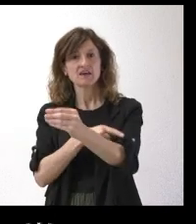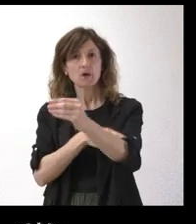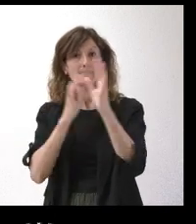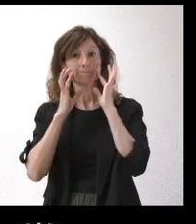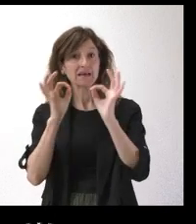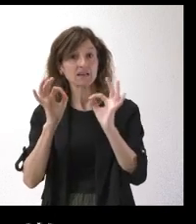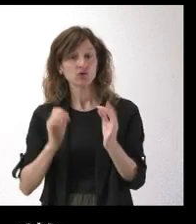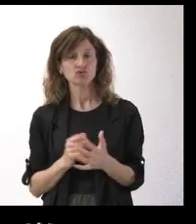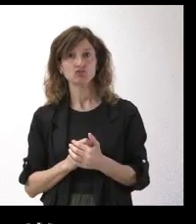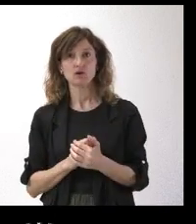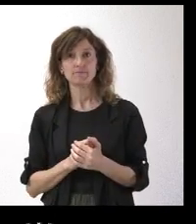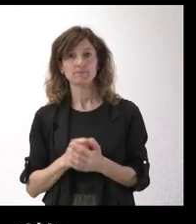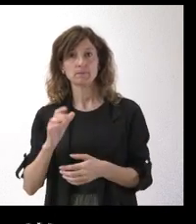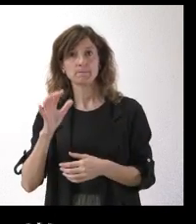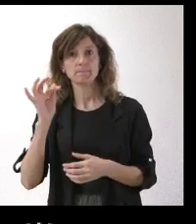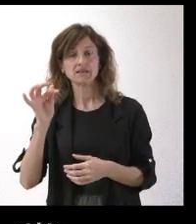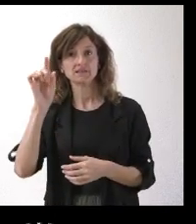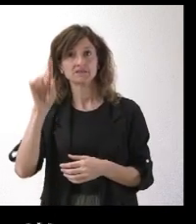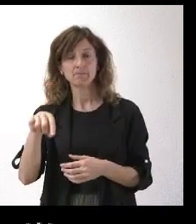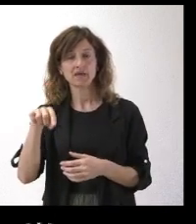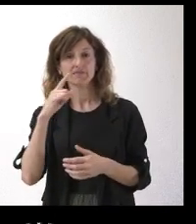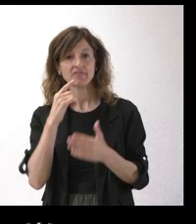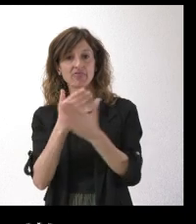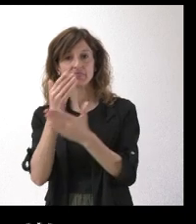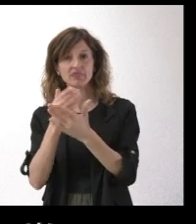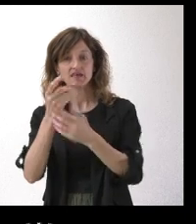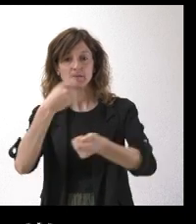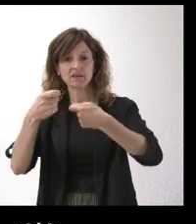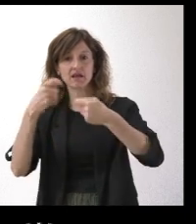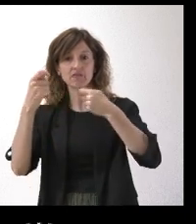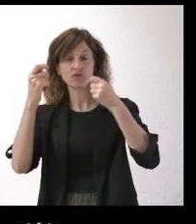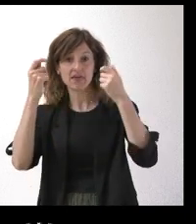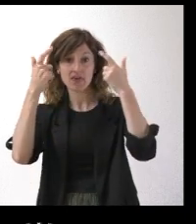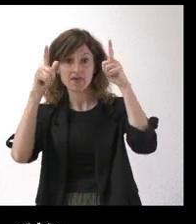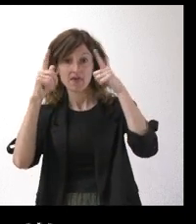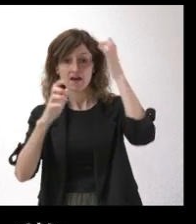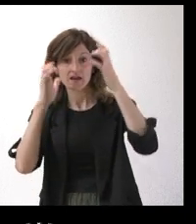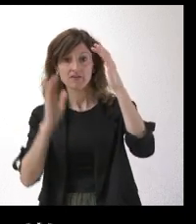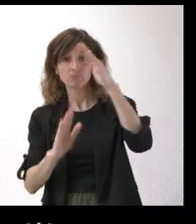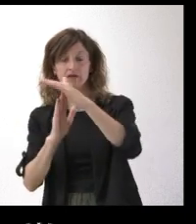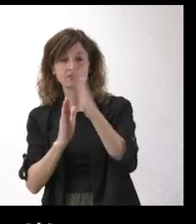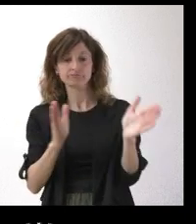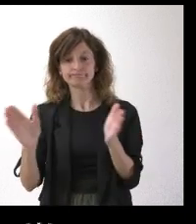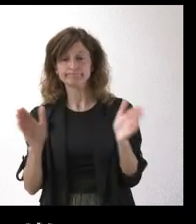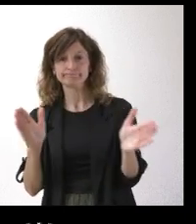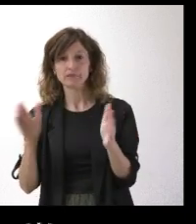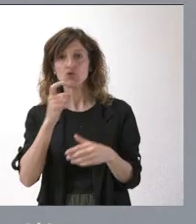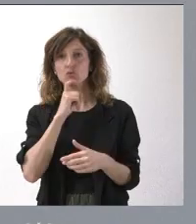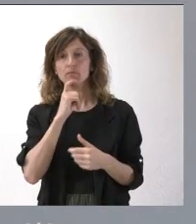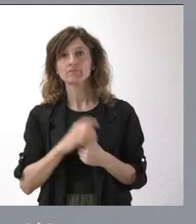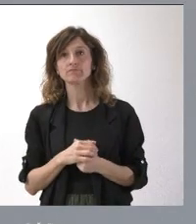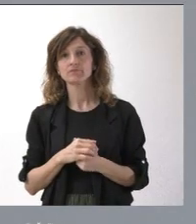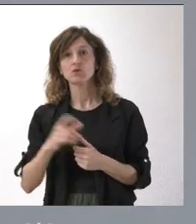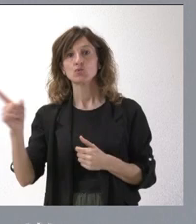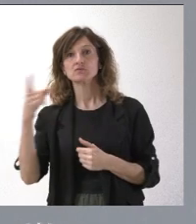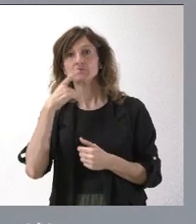y que luego ha supuesto que se paralizará durante unos días el mercado ganadero. No sé cómo se compatibilizan ambas ideas a la vez. Pues usted lo ha